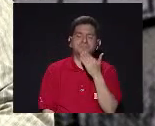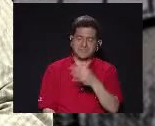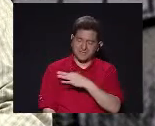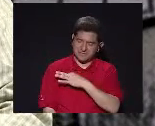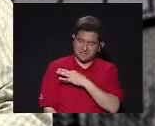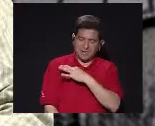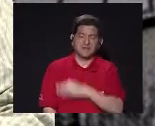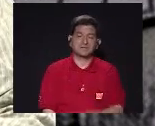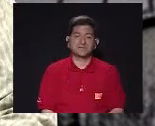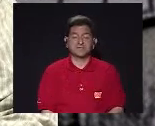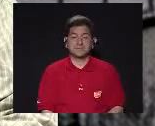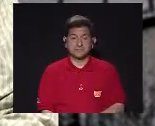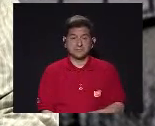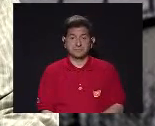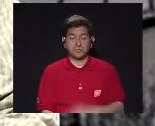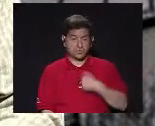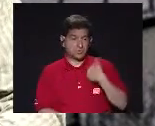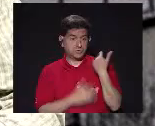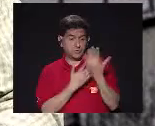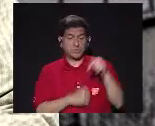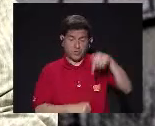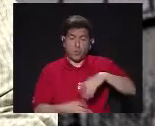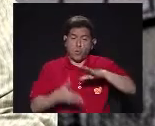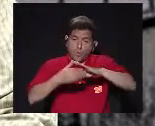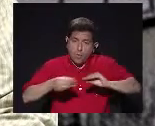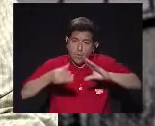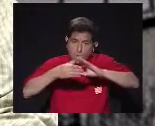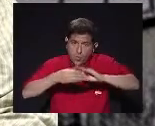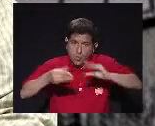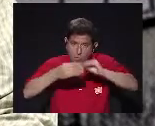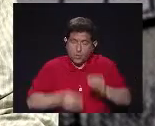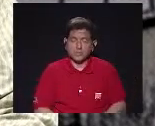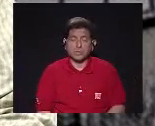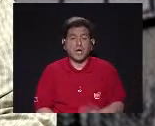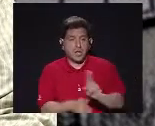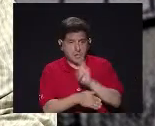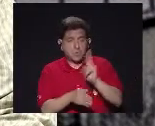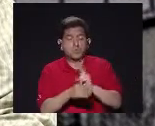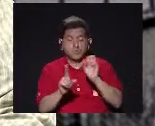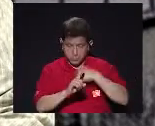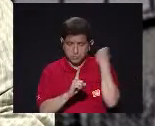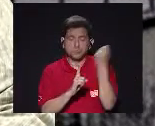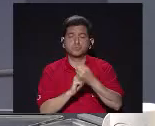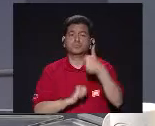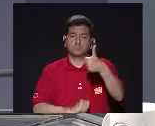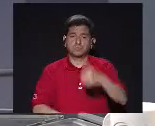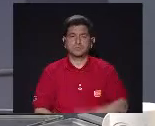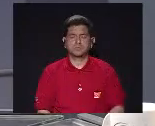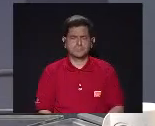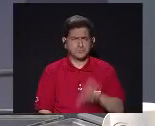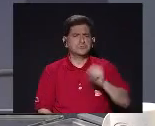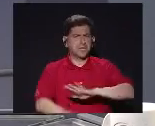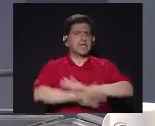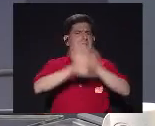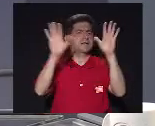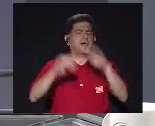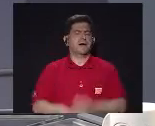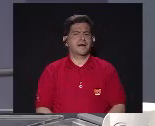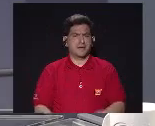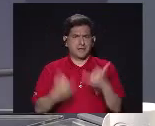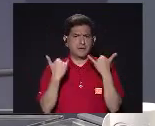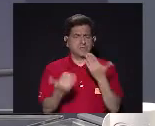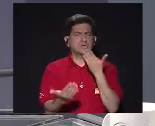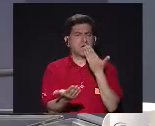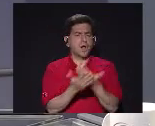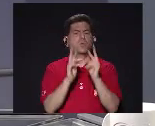invitación Y esperamos Que lo que hoy contemos acá Sea útil para la sociedad Claro que sí Ya está dando